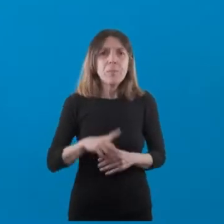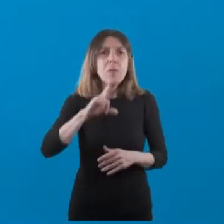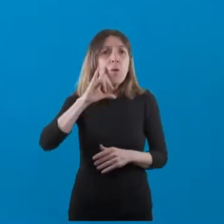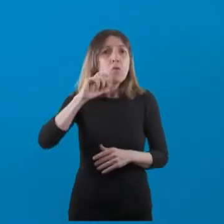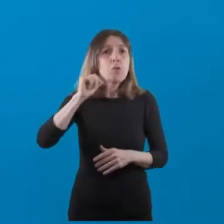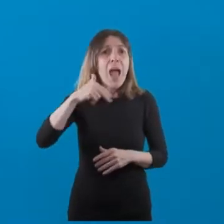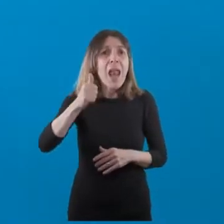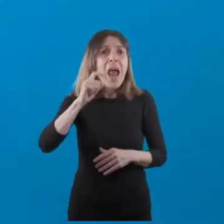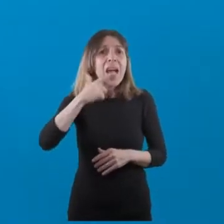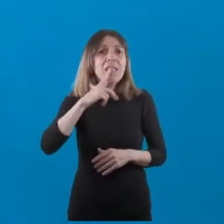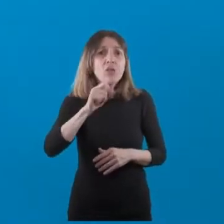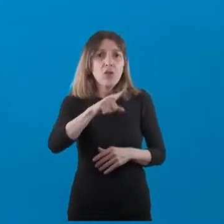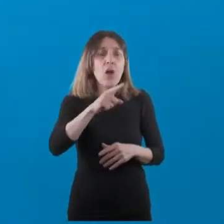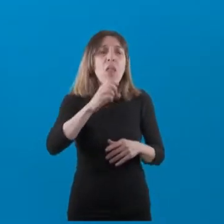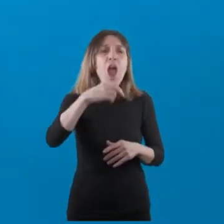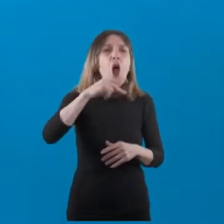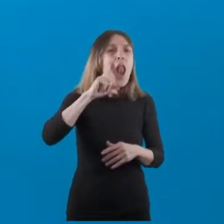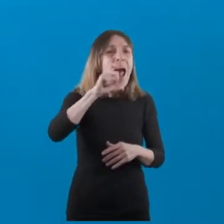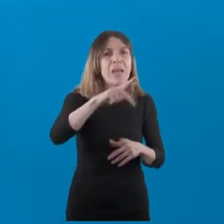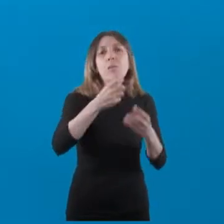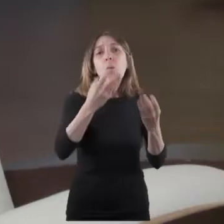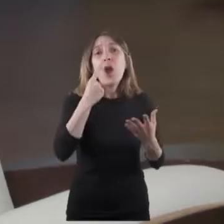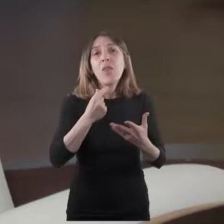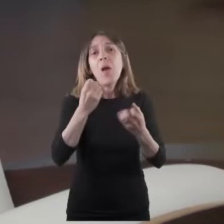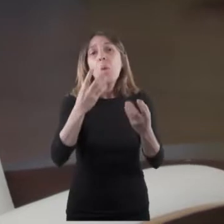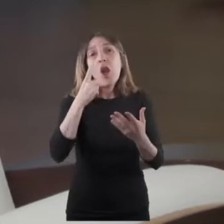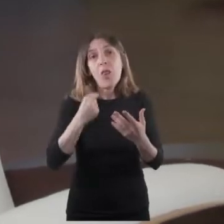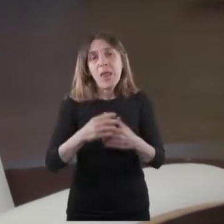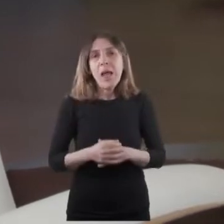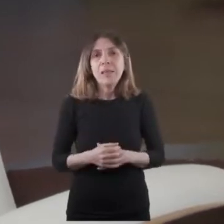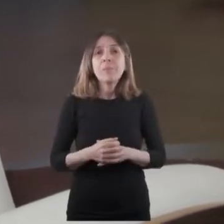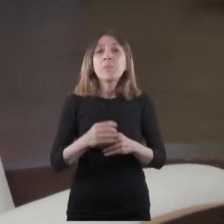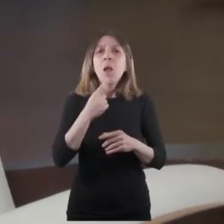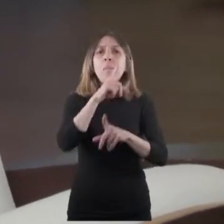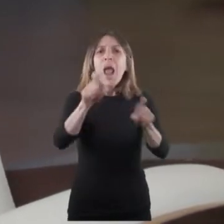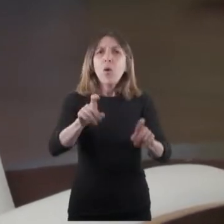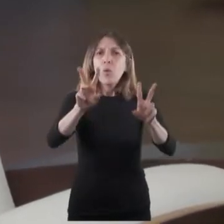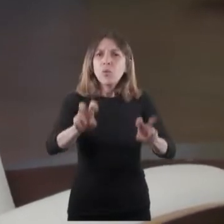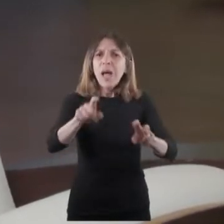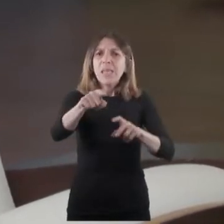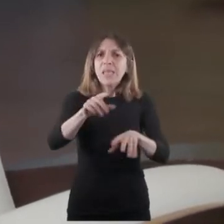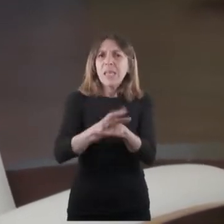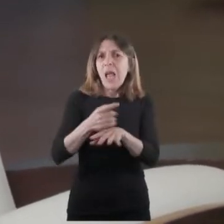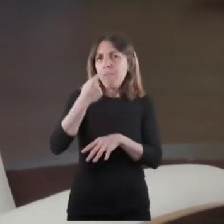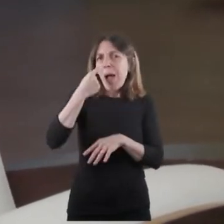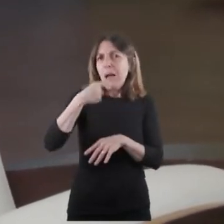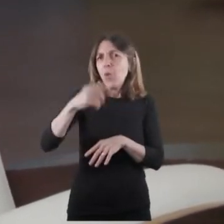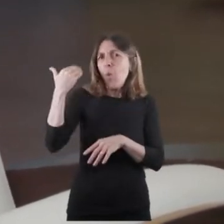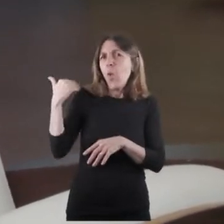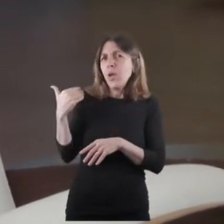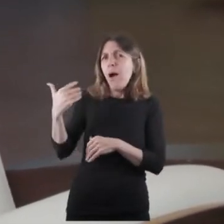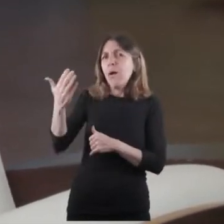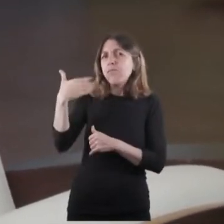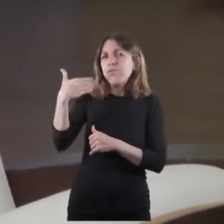Luciana Gesto de Mendoza Online. Hola, Luciana, ¿cómo estás? Buen día, portavoz. Mi pregunta está relacionada a las últimas declaraciones